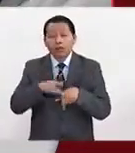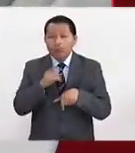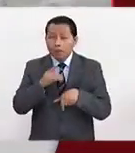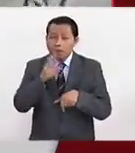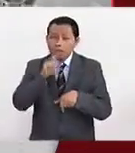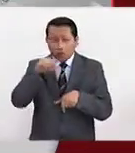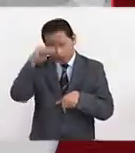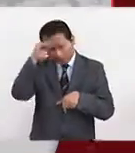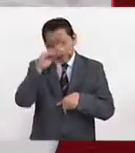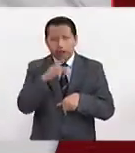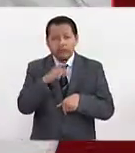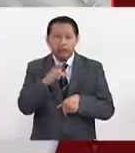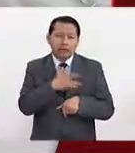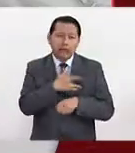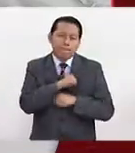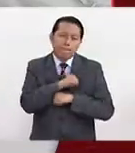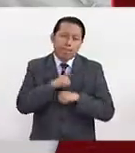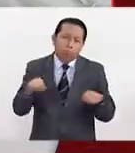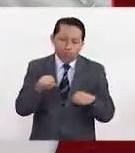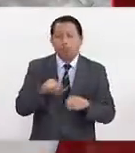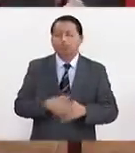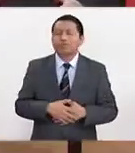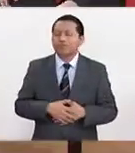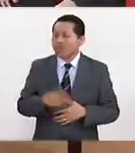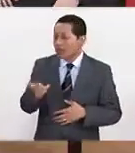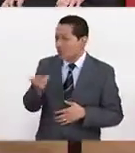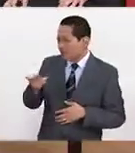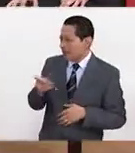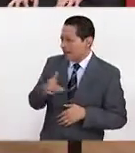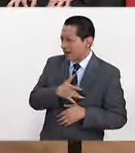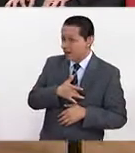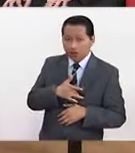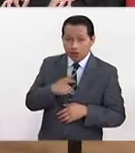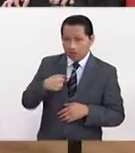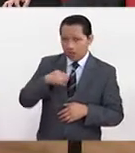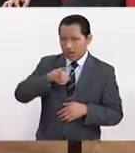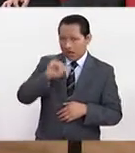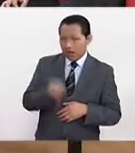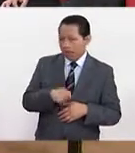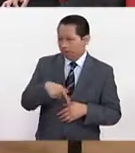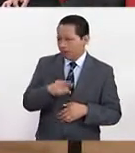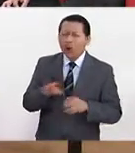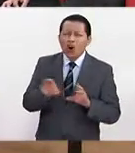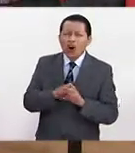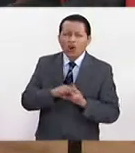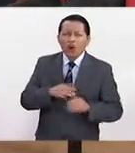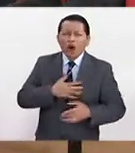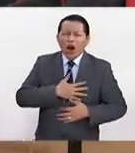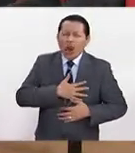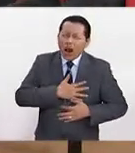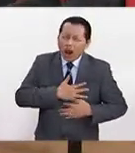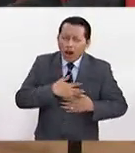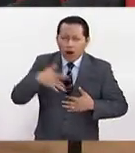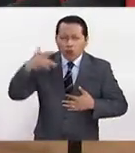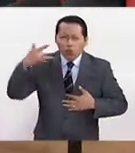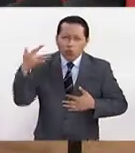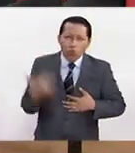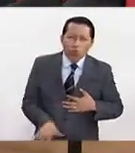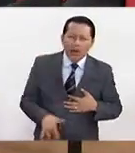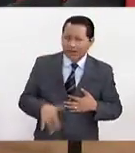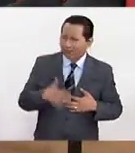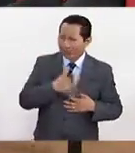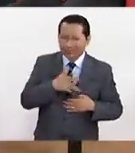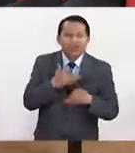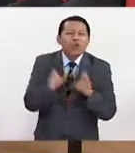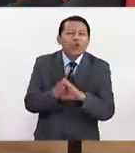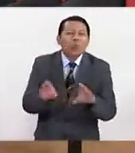es un problema del estómago. ¿Cómo es el dolor de pecho? Yo he tenido la fortuna de nunca haberlo padecido. ¿Pero cómo es? ¿Cuáles son esos síntomas? ¿Qué se siente?